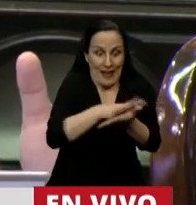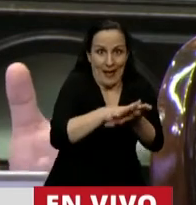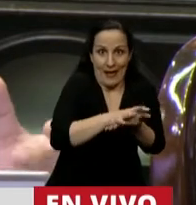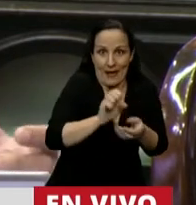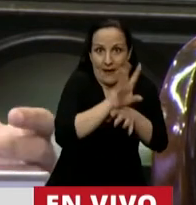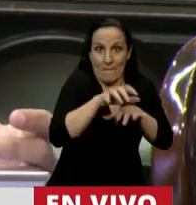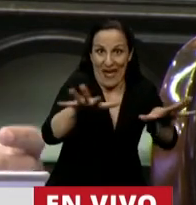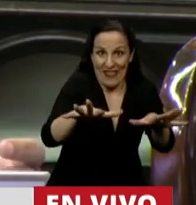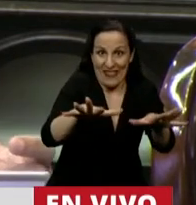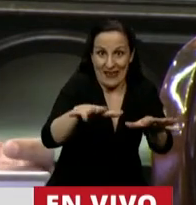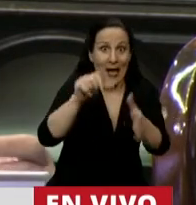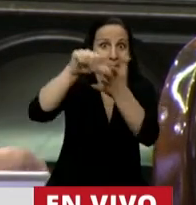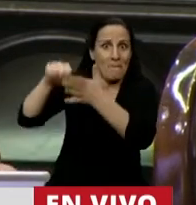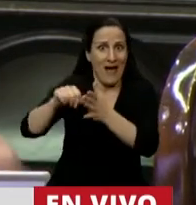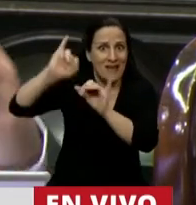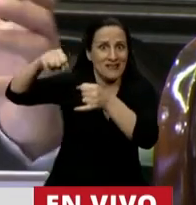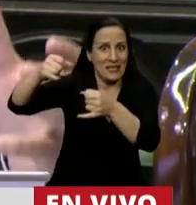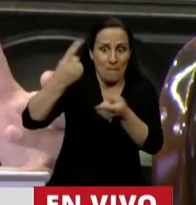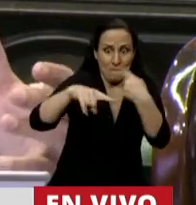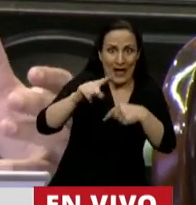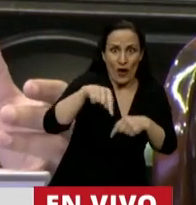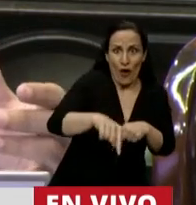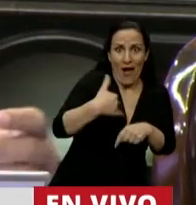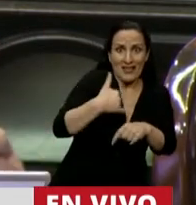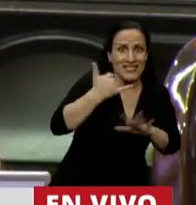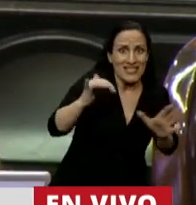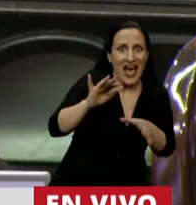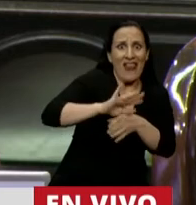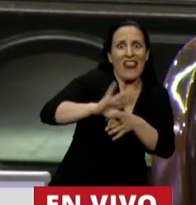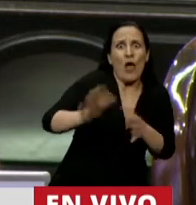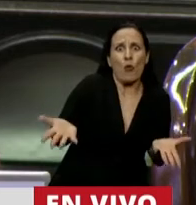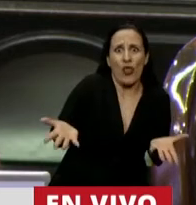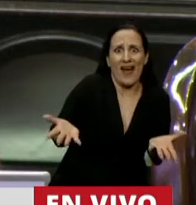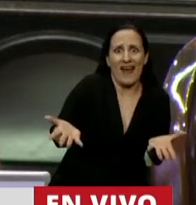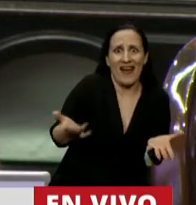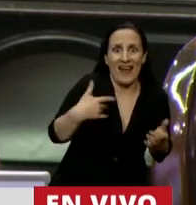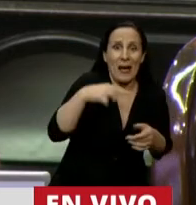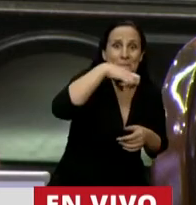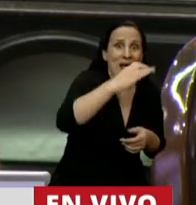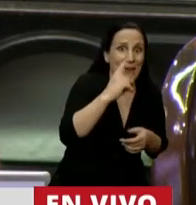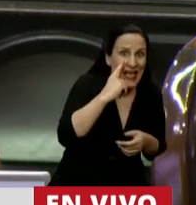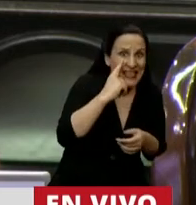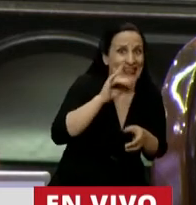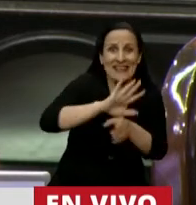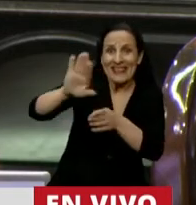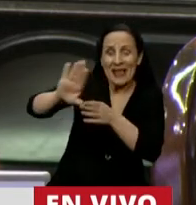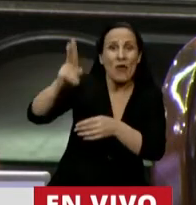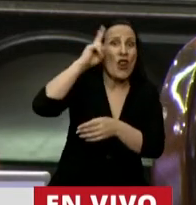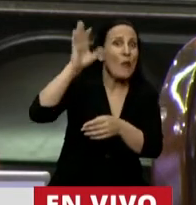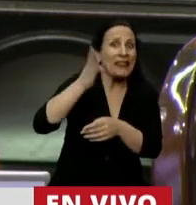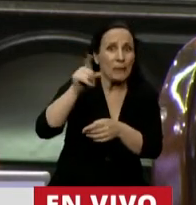encontramos con que la Argentina ya estaba endeudada en más del 90% del PBI y que tenía